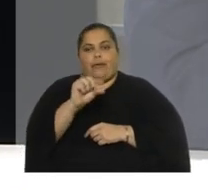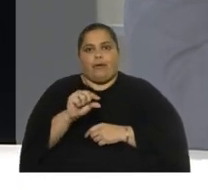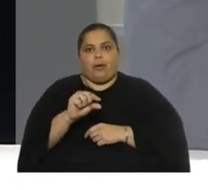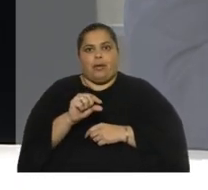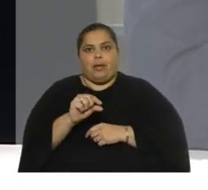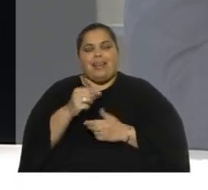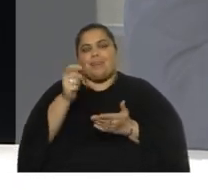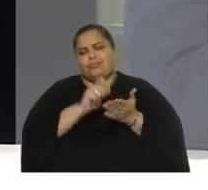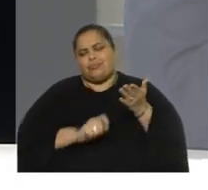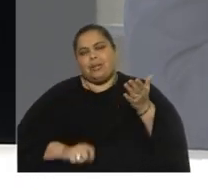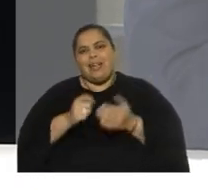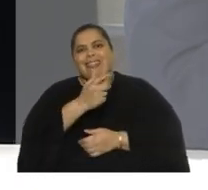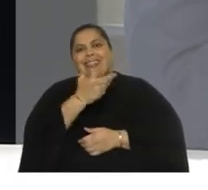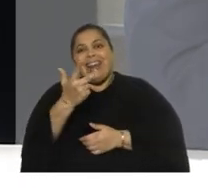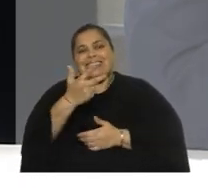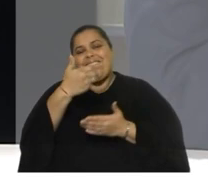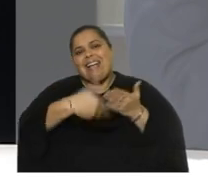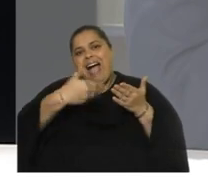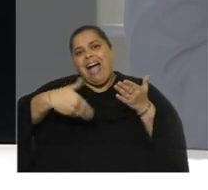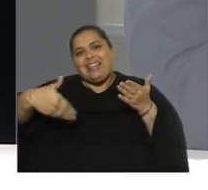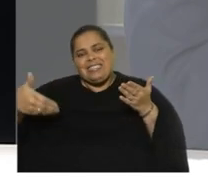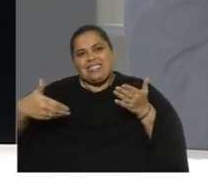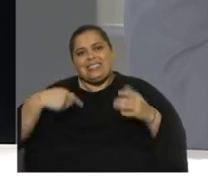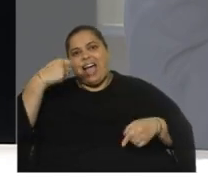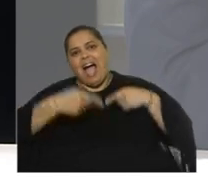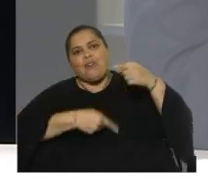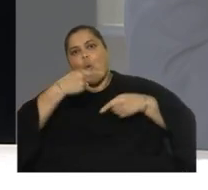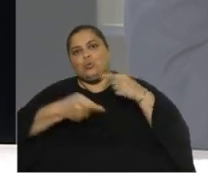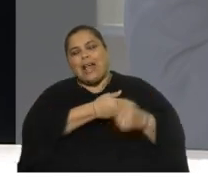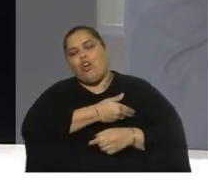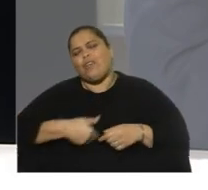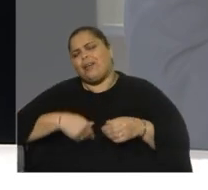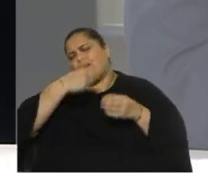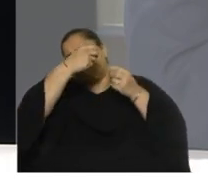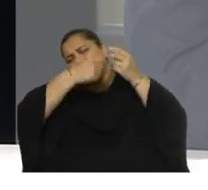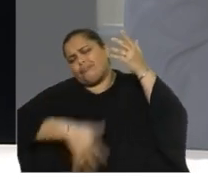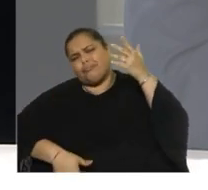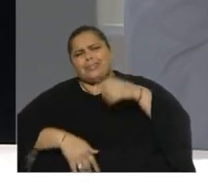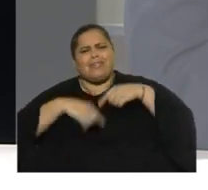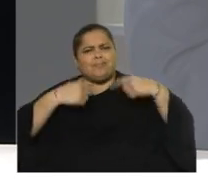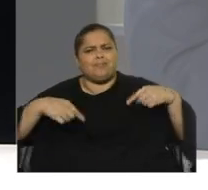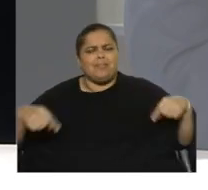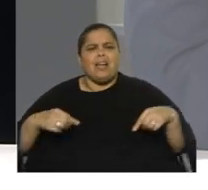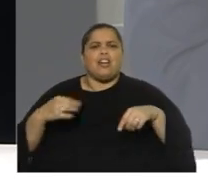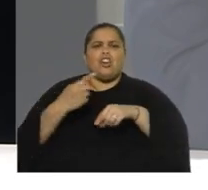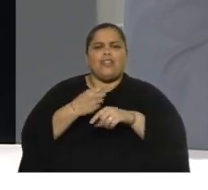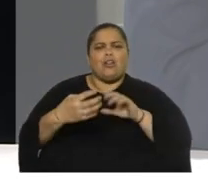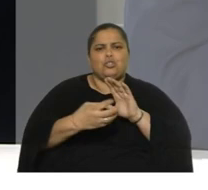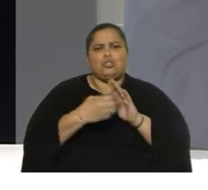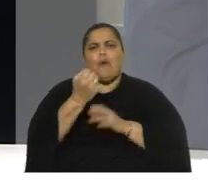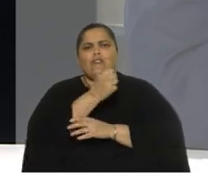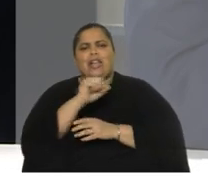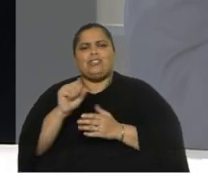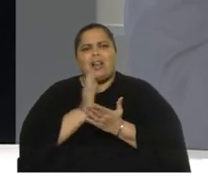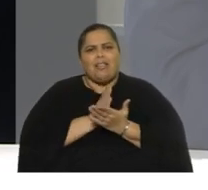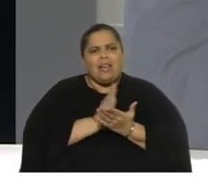tres carillas donde nos acusaron al gobierno de todo, atentado contra la Constitución, violación al Estado de